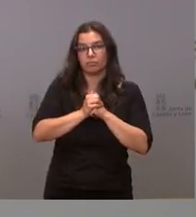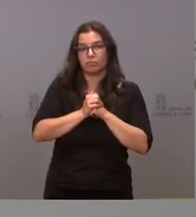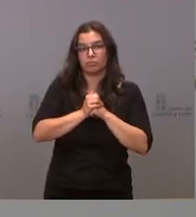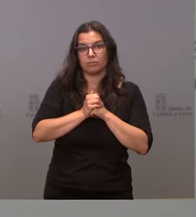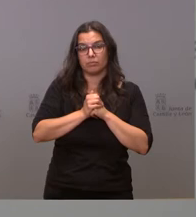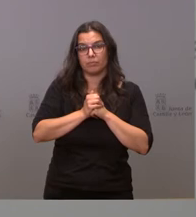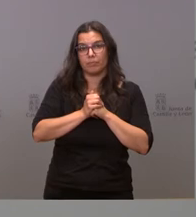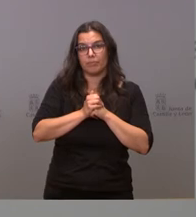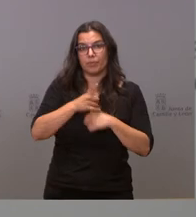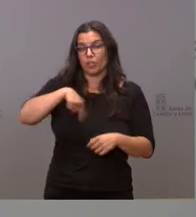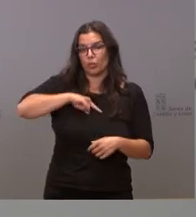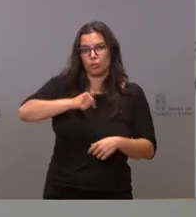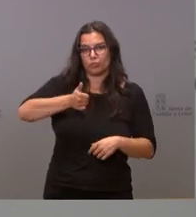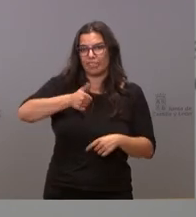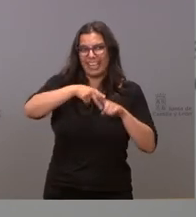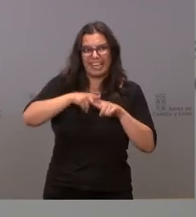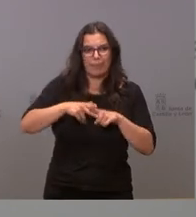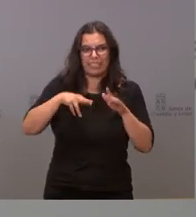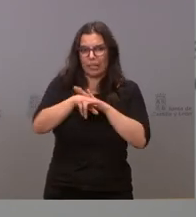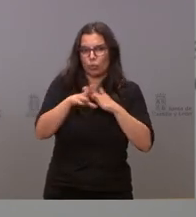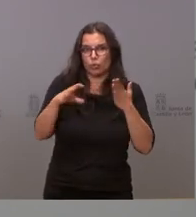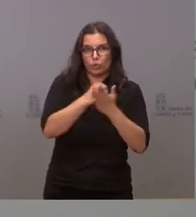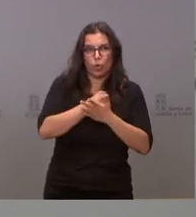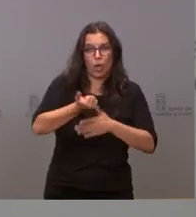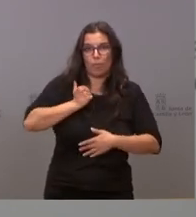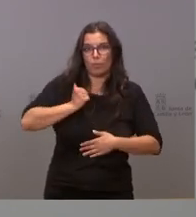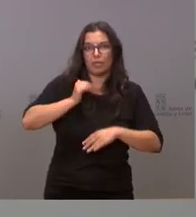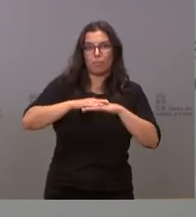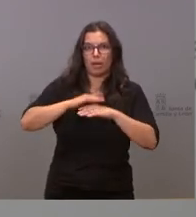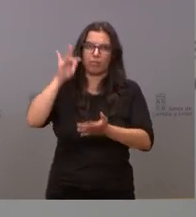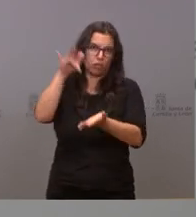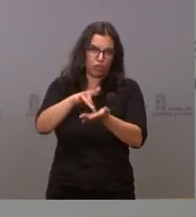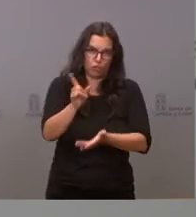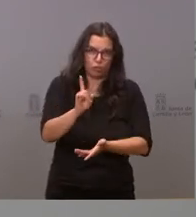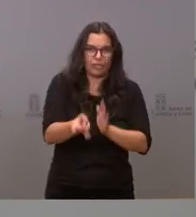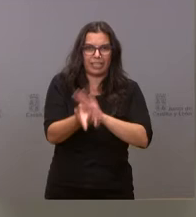vamos a utilizar todos los medios a nuestro alcance para que esa situación no se produzca.